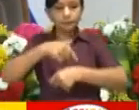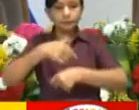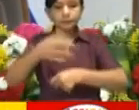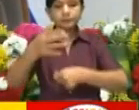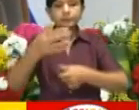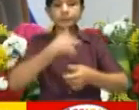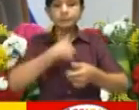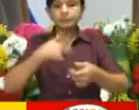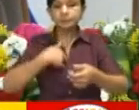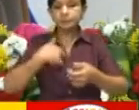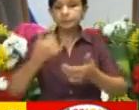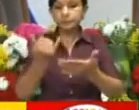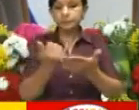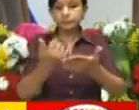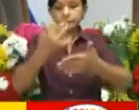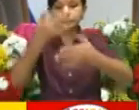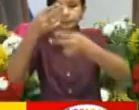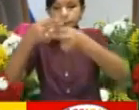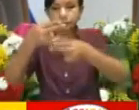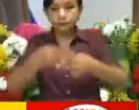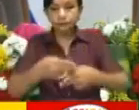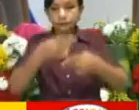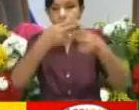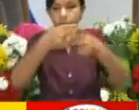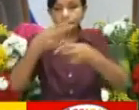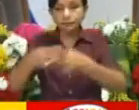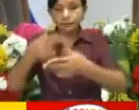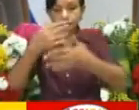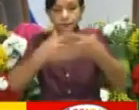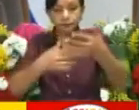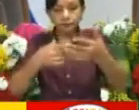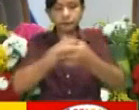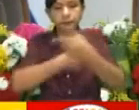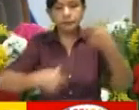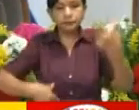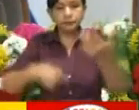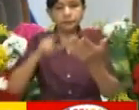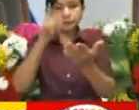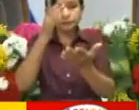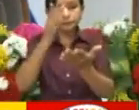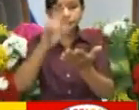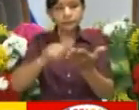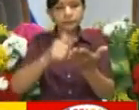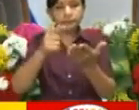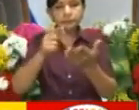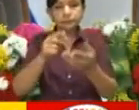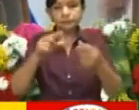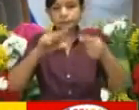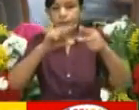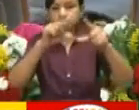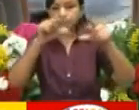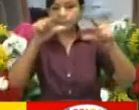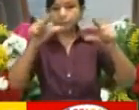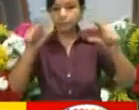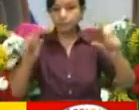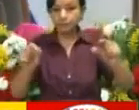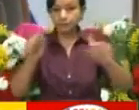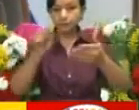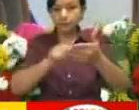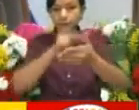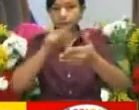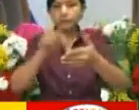impugnar la lista de candidatos y candidatas una vez publicada el haga por el Consejo Supremo Electoral.